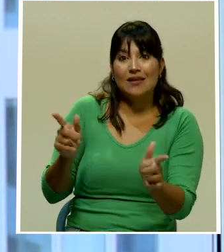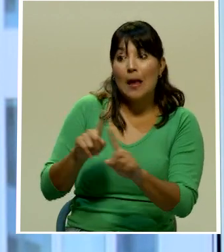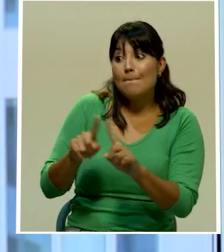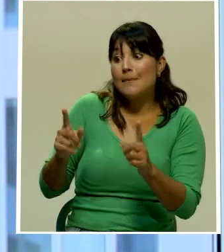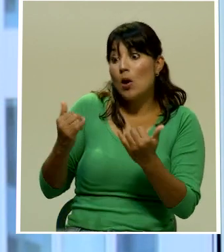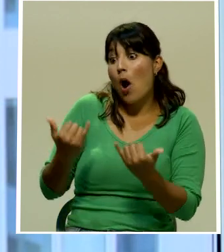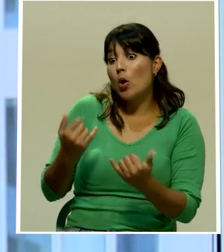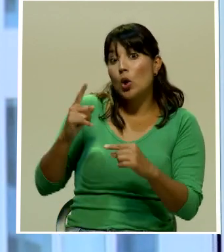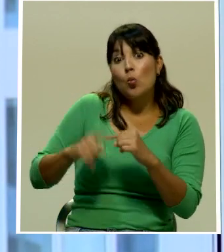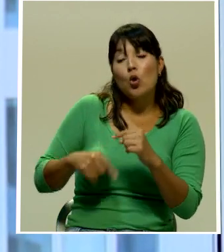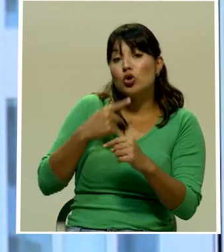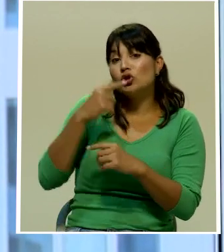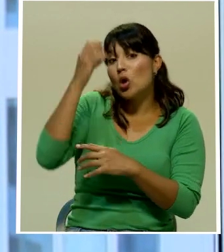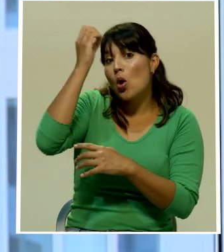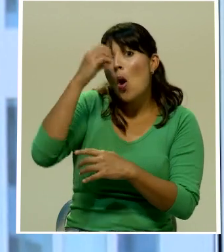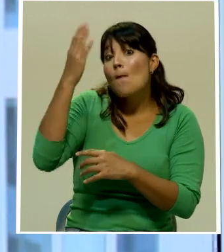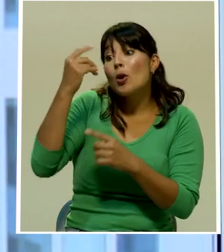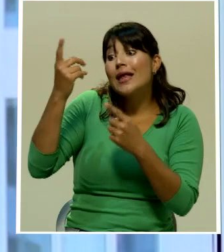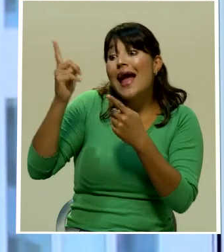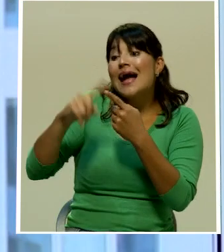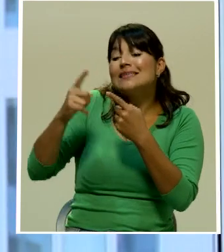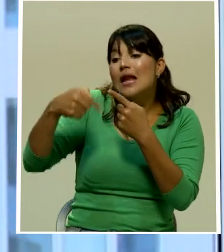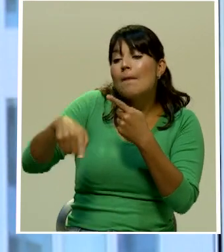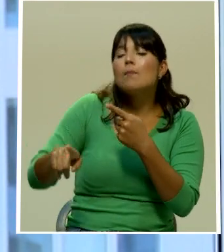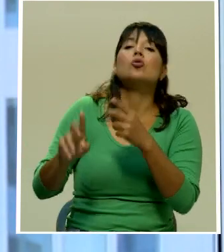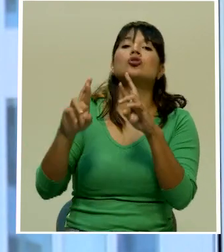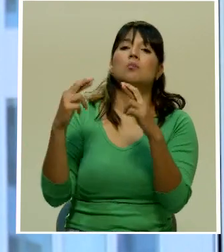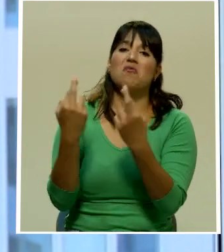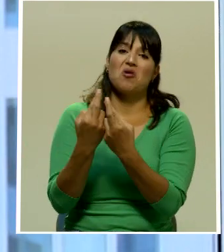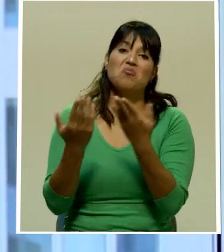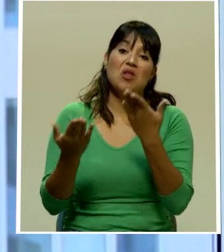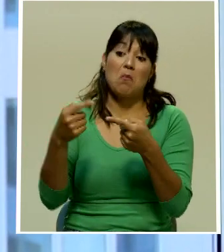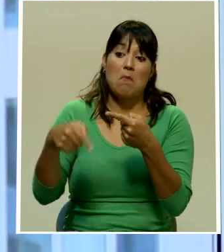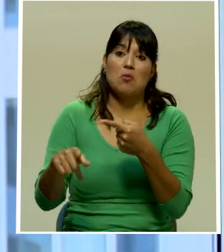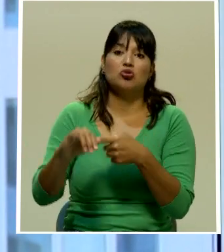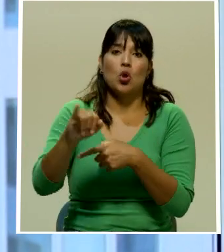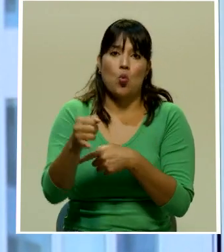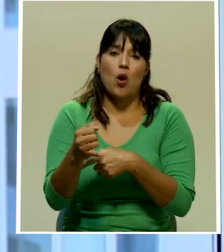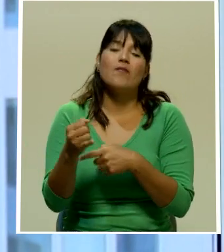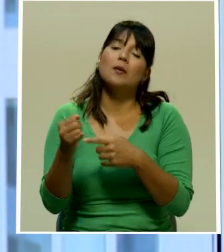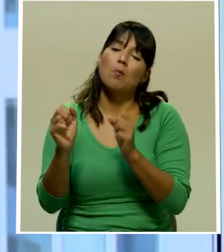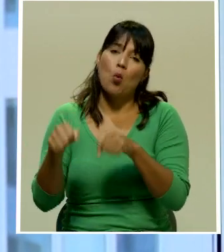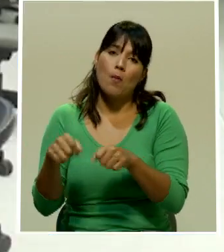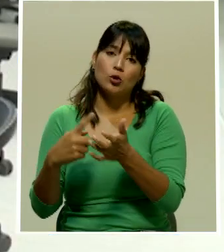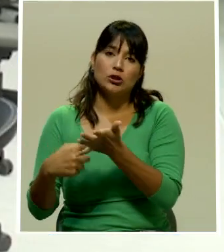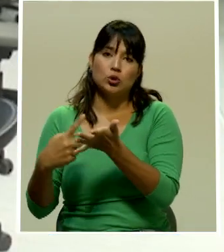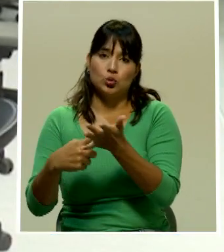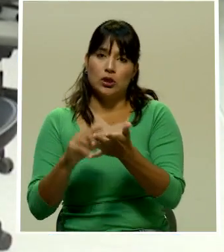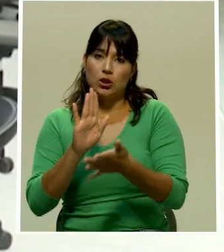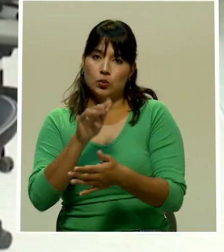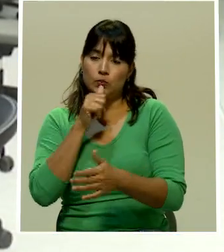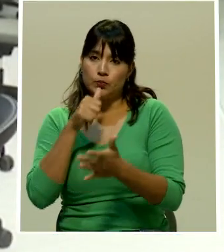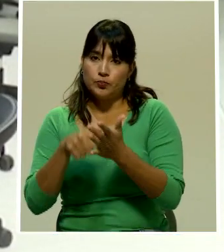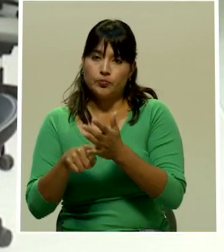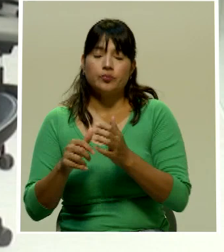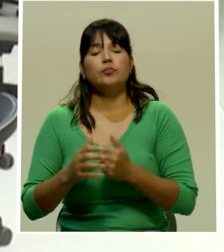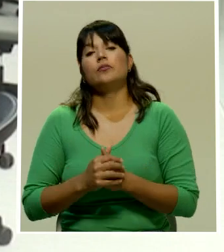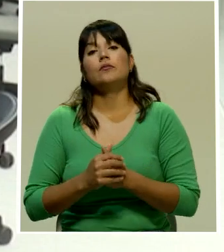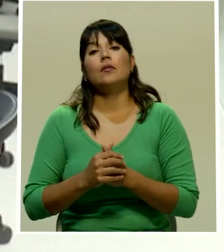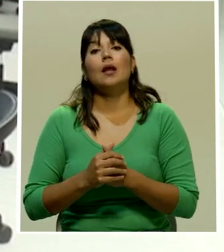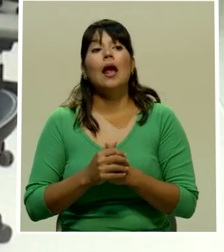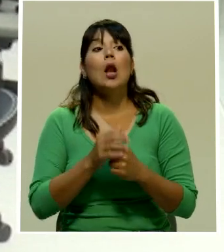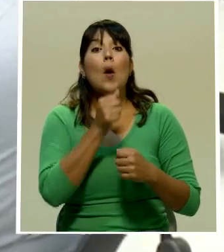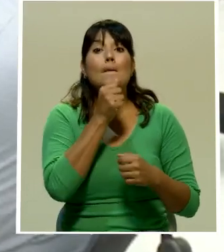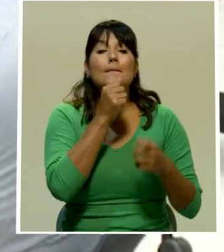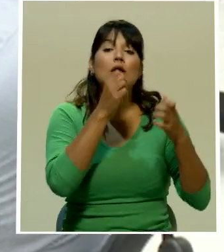hasta la aproximación del directorio probablemente ese jueves sea conocida la nota por el directorio los medios de comunicación